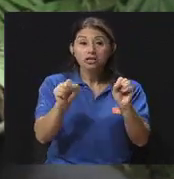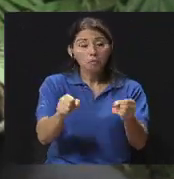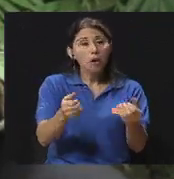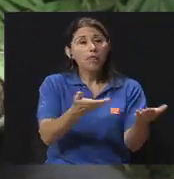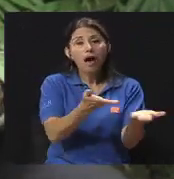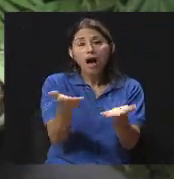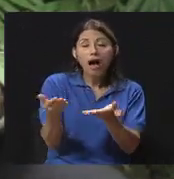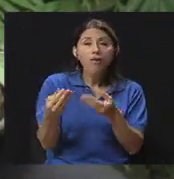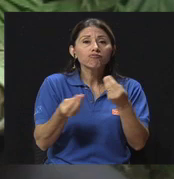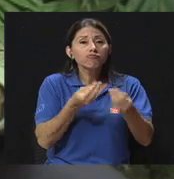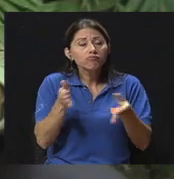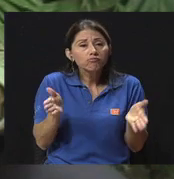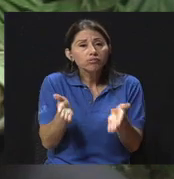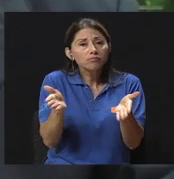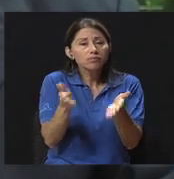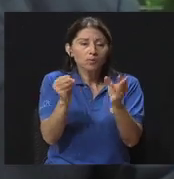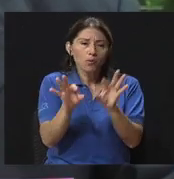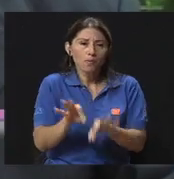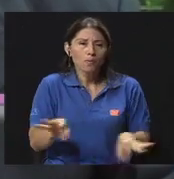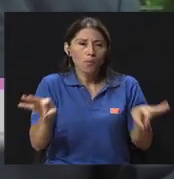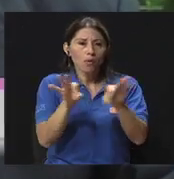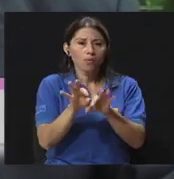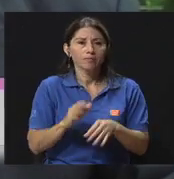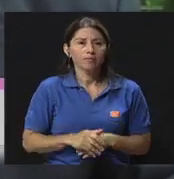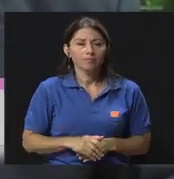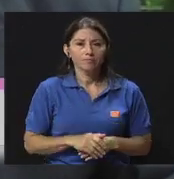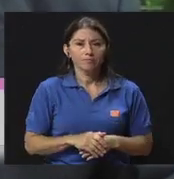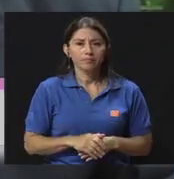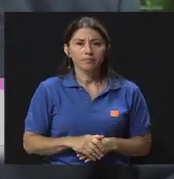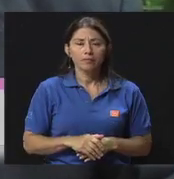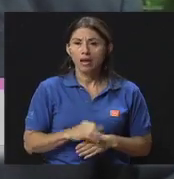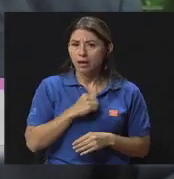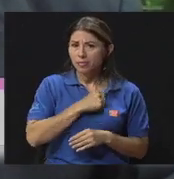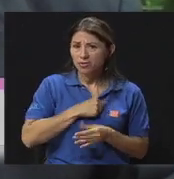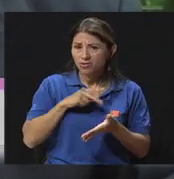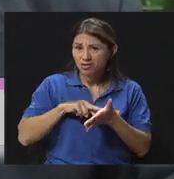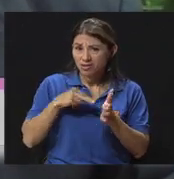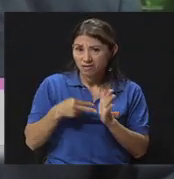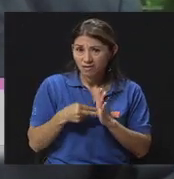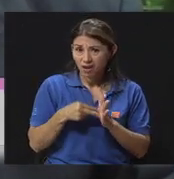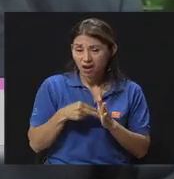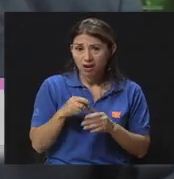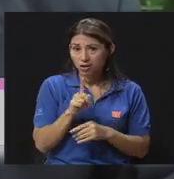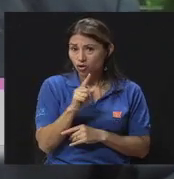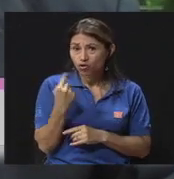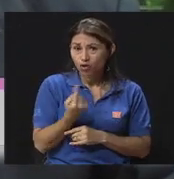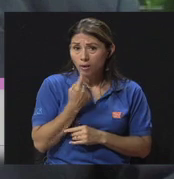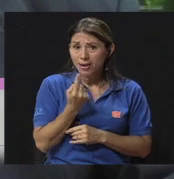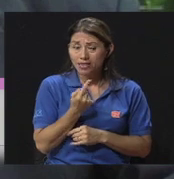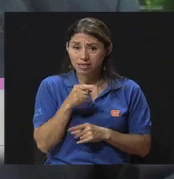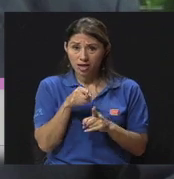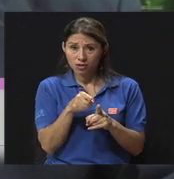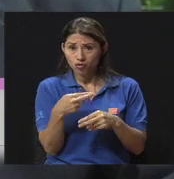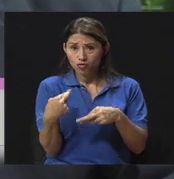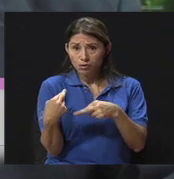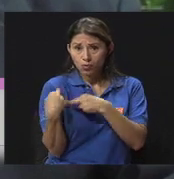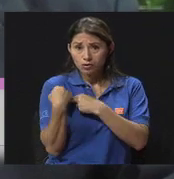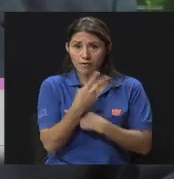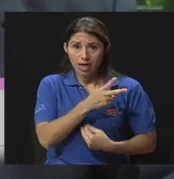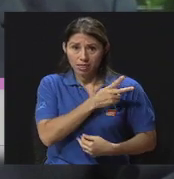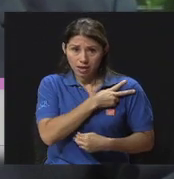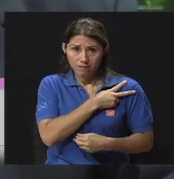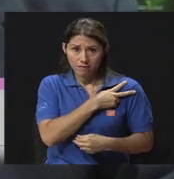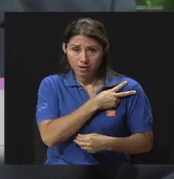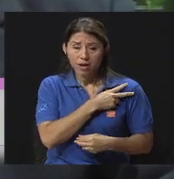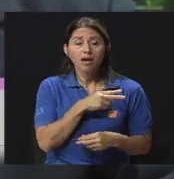retomemos es muy importante. Perdón que me interrumpa. Entonces no es solo responsabilidad de las jefaturas. Es responsabilidad tanto